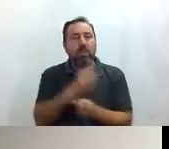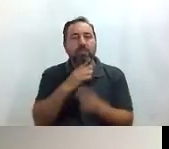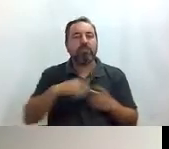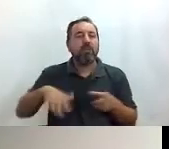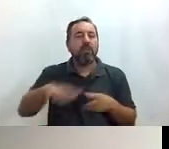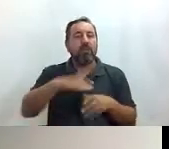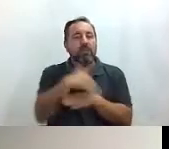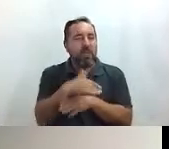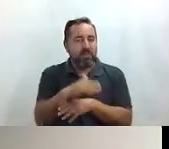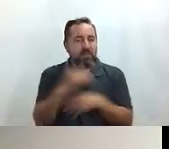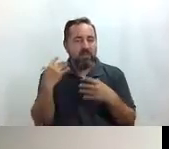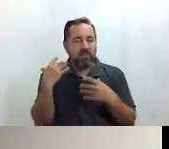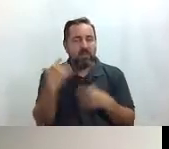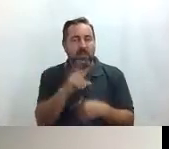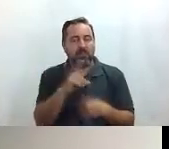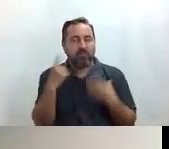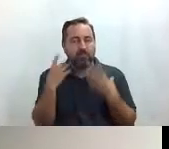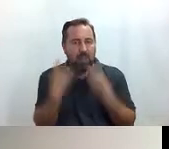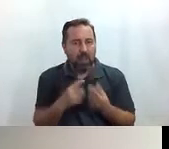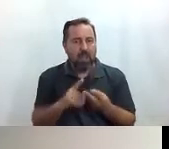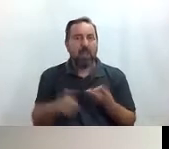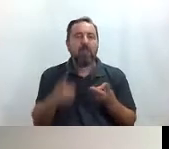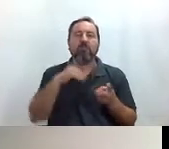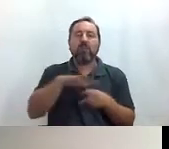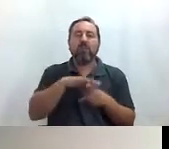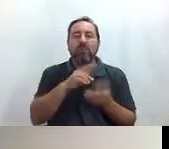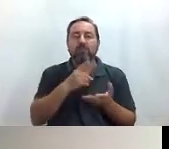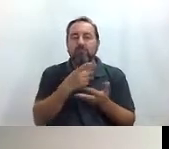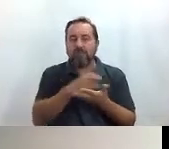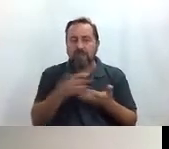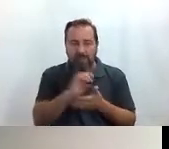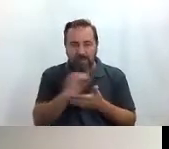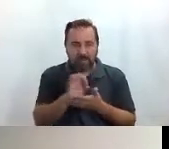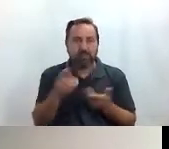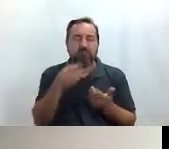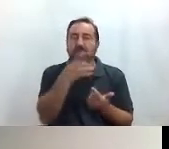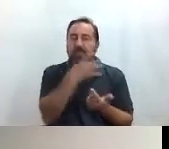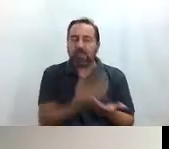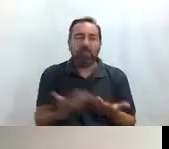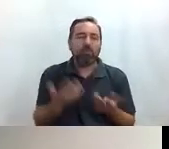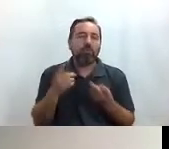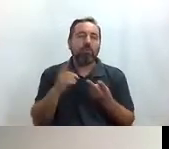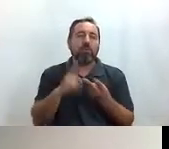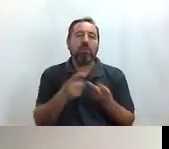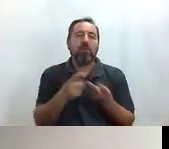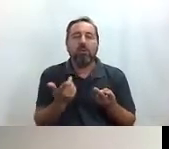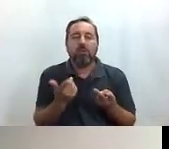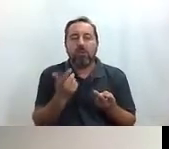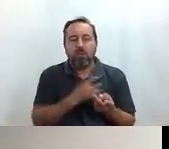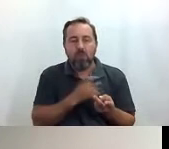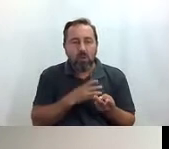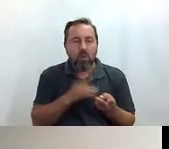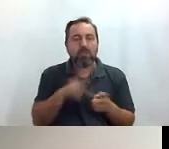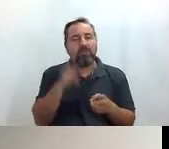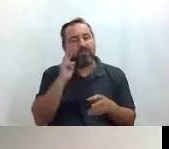Letras, Entrechoque y Madasaña, El Retiro, Princesa, Moncloa, los puntos de información turística, las visitas guiadas